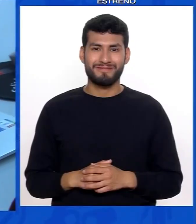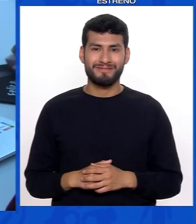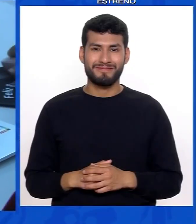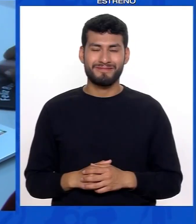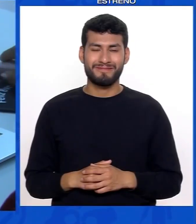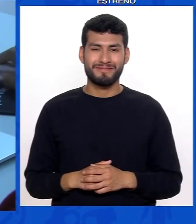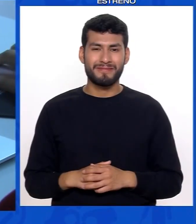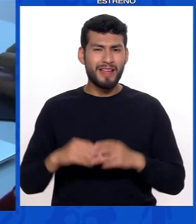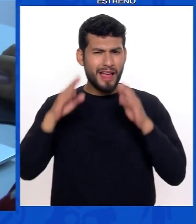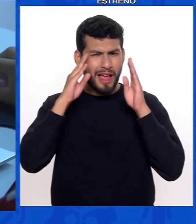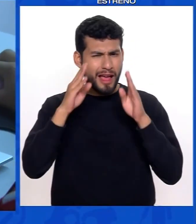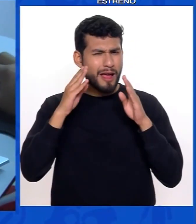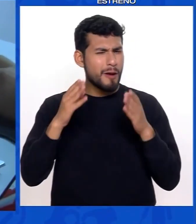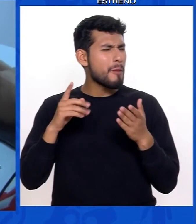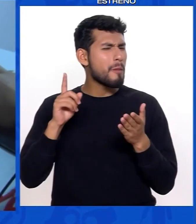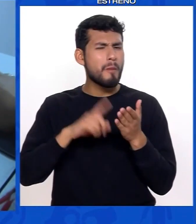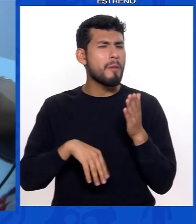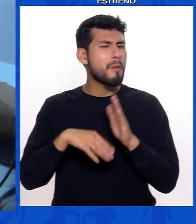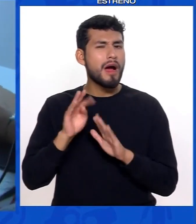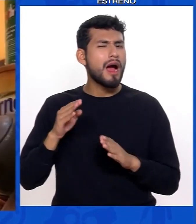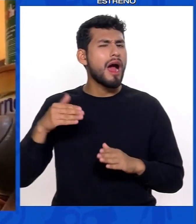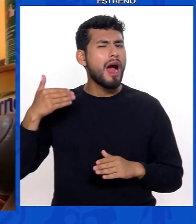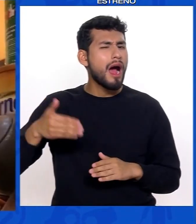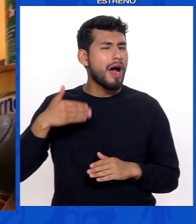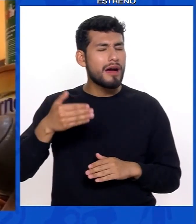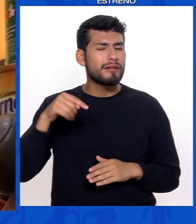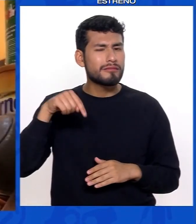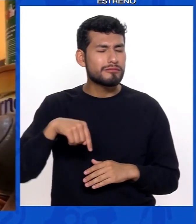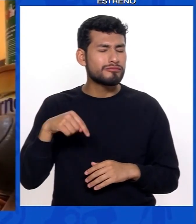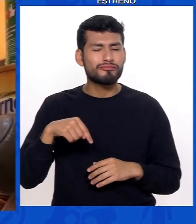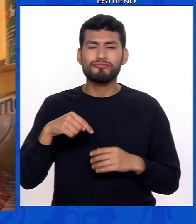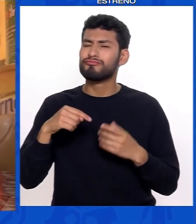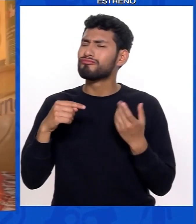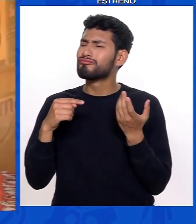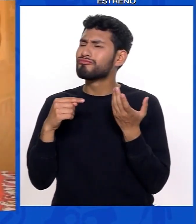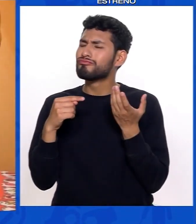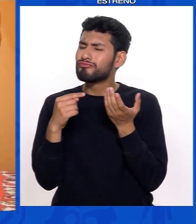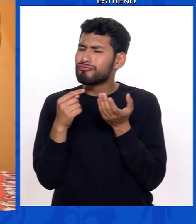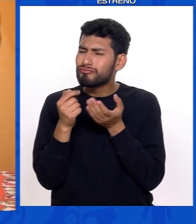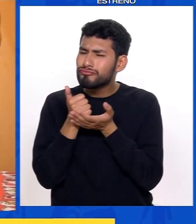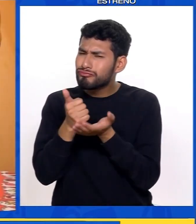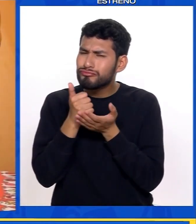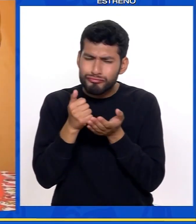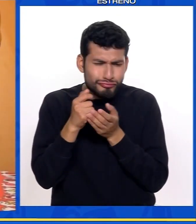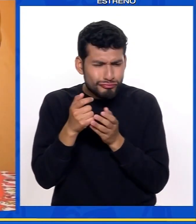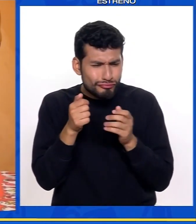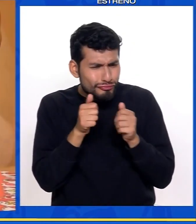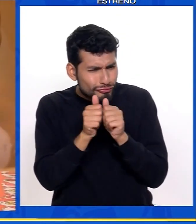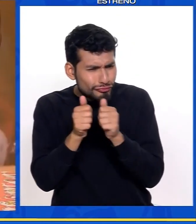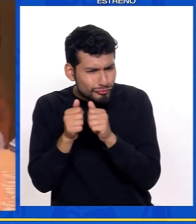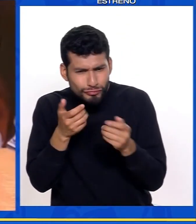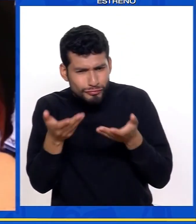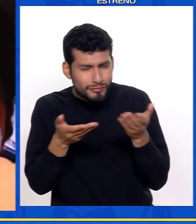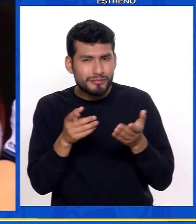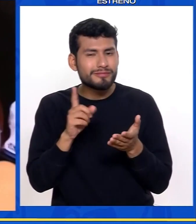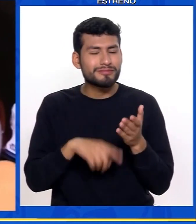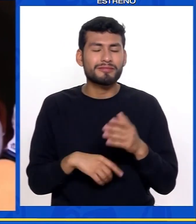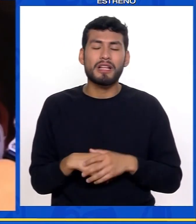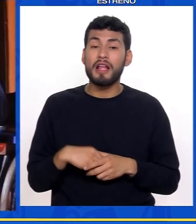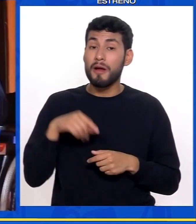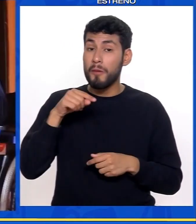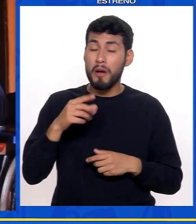El tipo de atención más recurrente en nuestra intervención es algunos indicadores